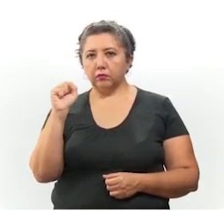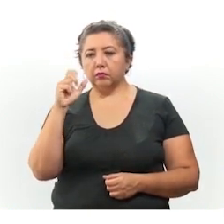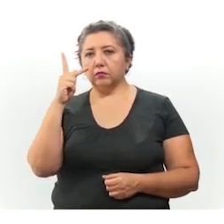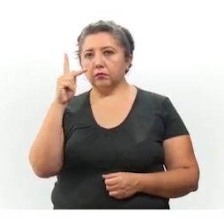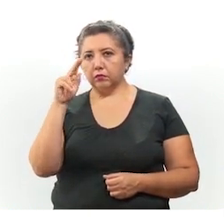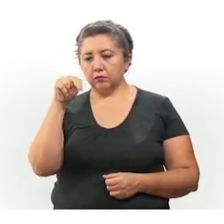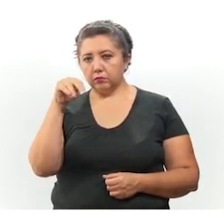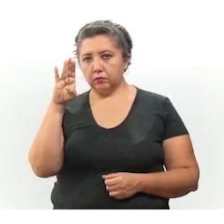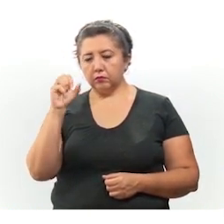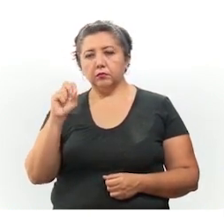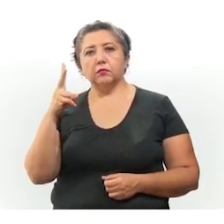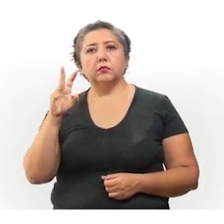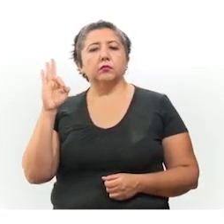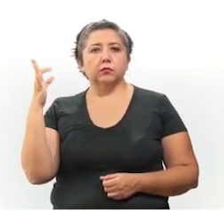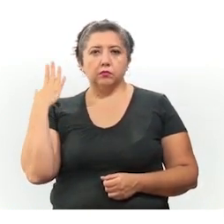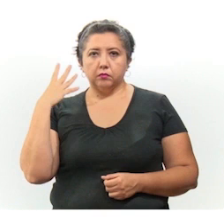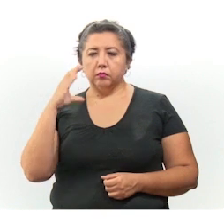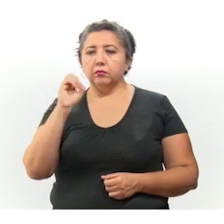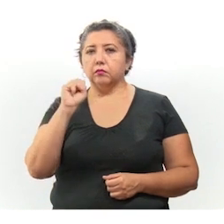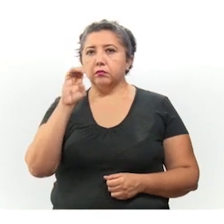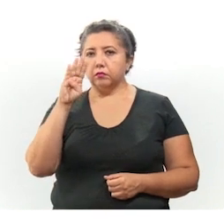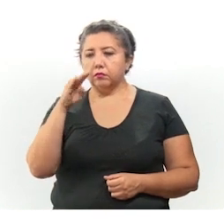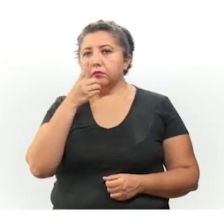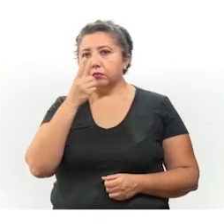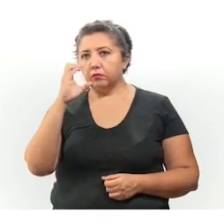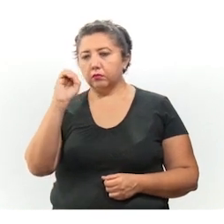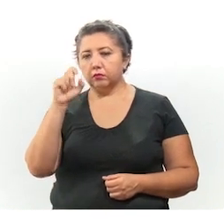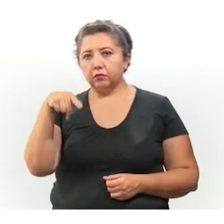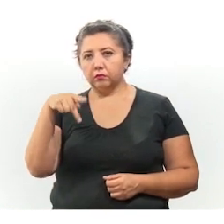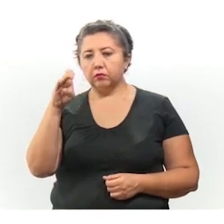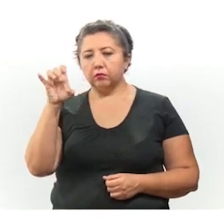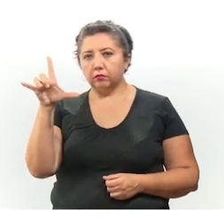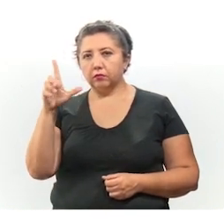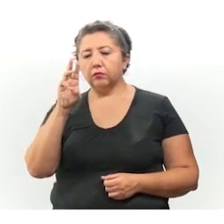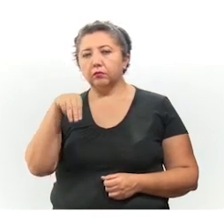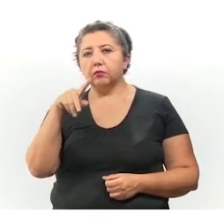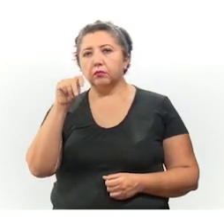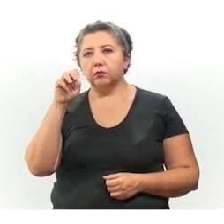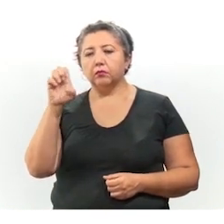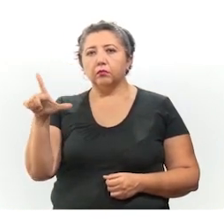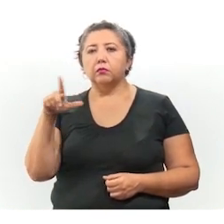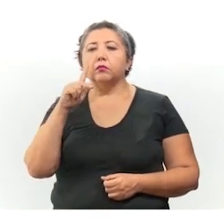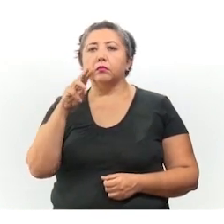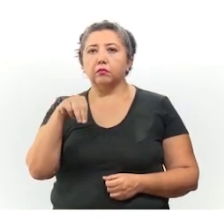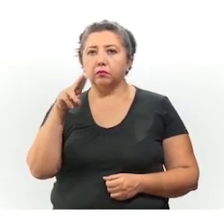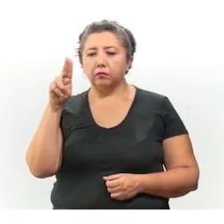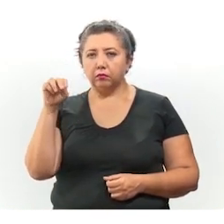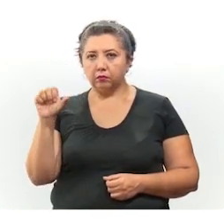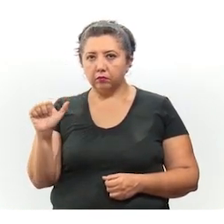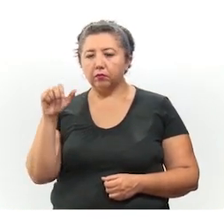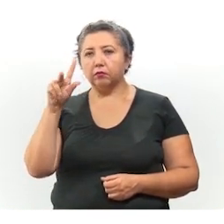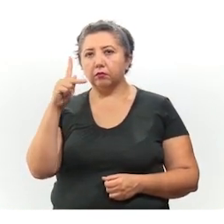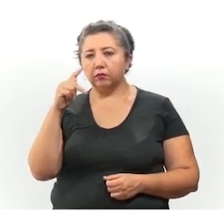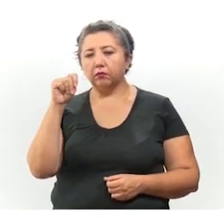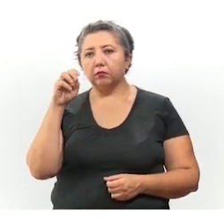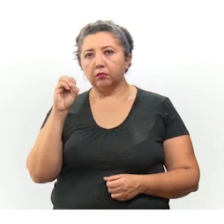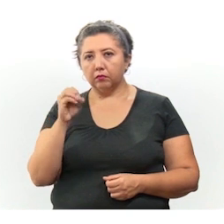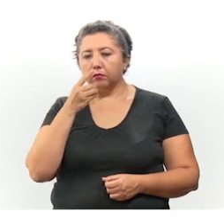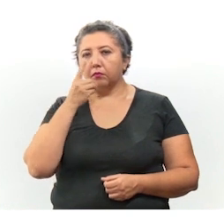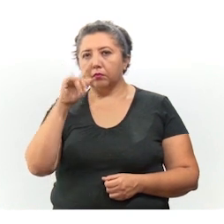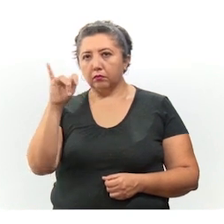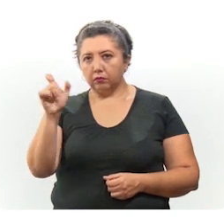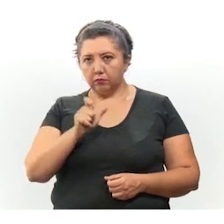Panabá, 2 foráneos, 1 en Canzacap, Concal, Copomá, Motul, Muna, Opichén, Peto, Seye, Zúquilá,